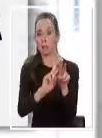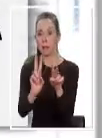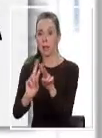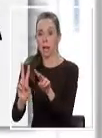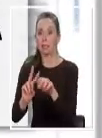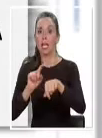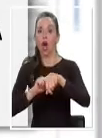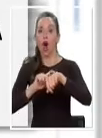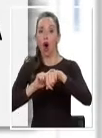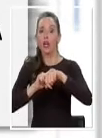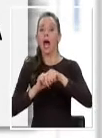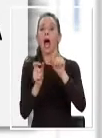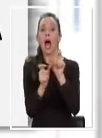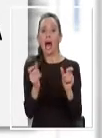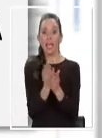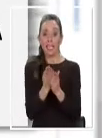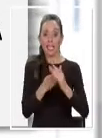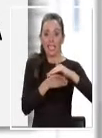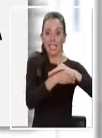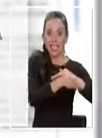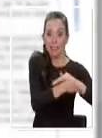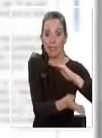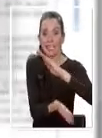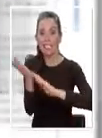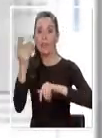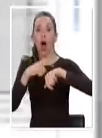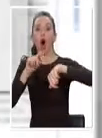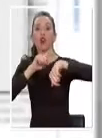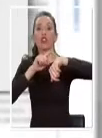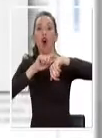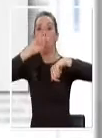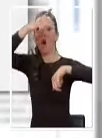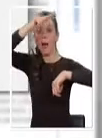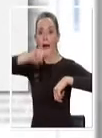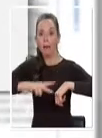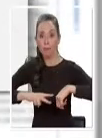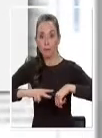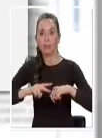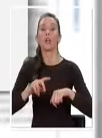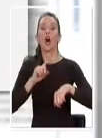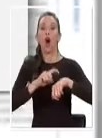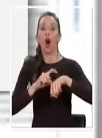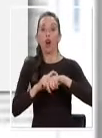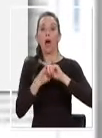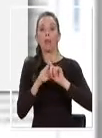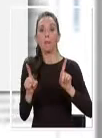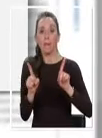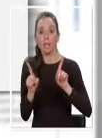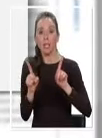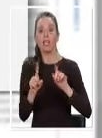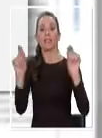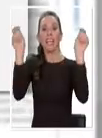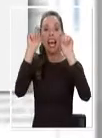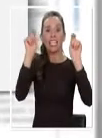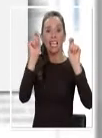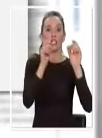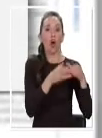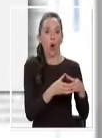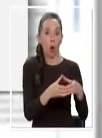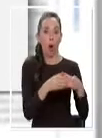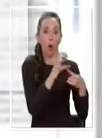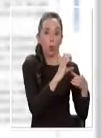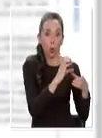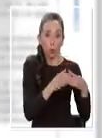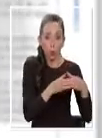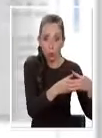implementación de horarios diferidos de entrada y salida de los estudiantes. También los horarios diferenciados en recreos por ciclos